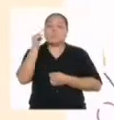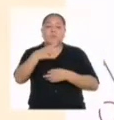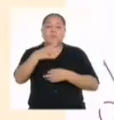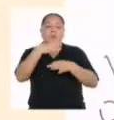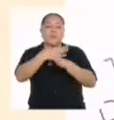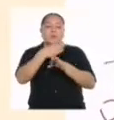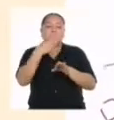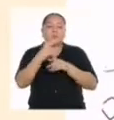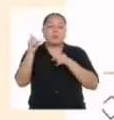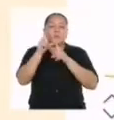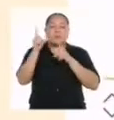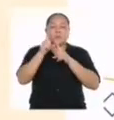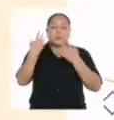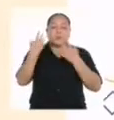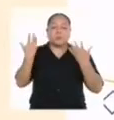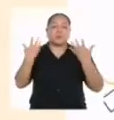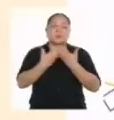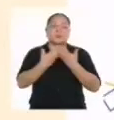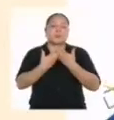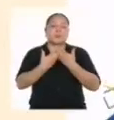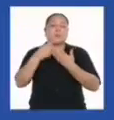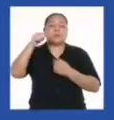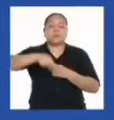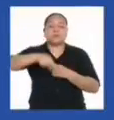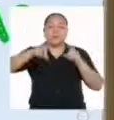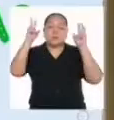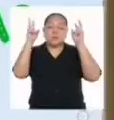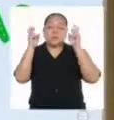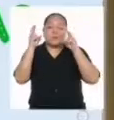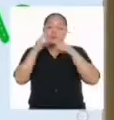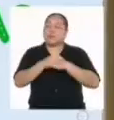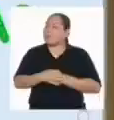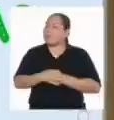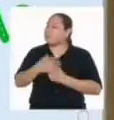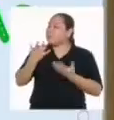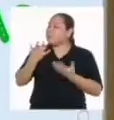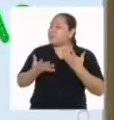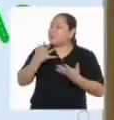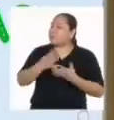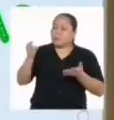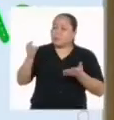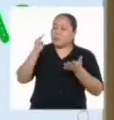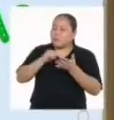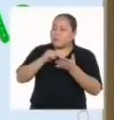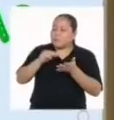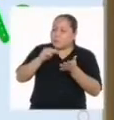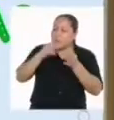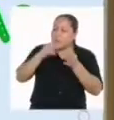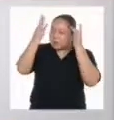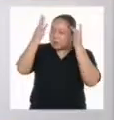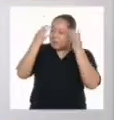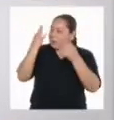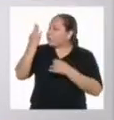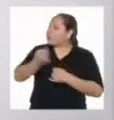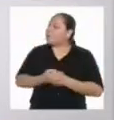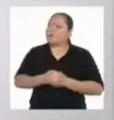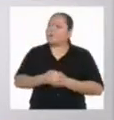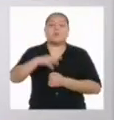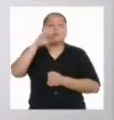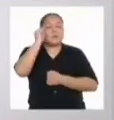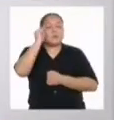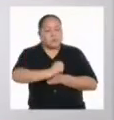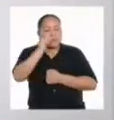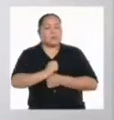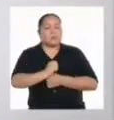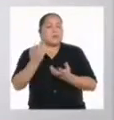estilo de letra que va acorde con el tema Aunque siempre podremos ser más creativos, ¿no profesora? Por